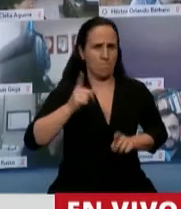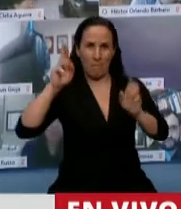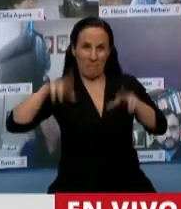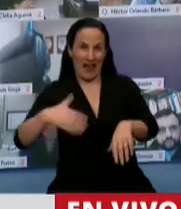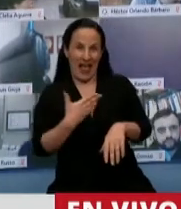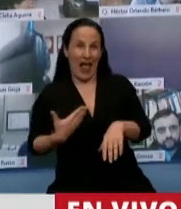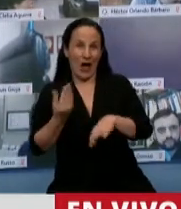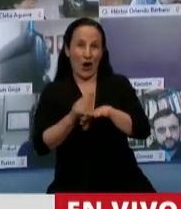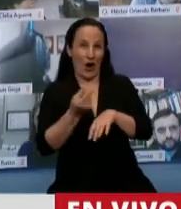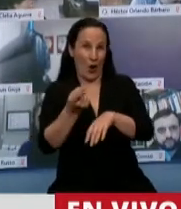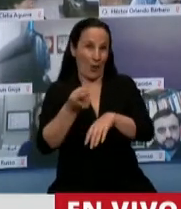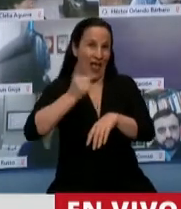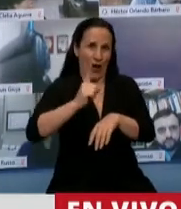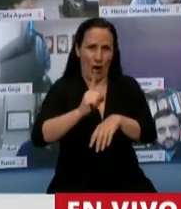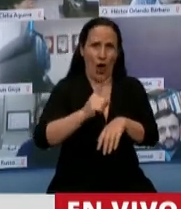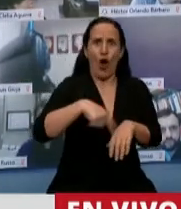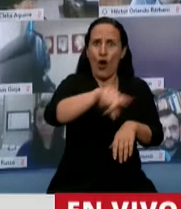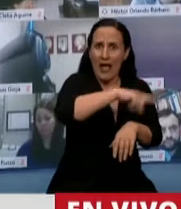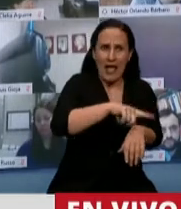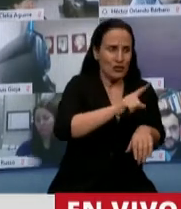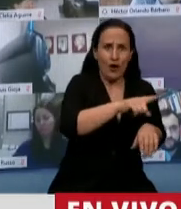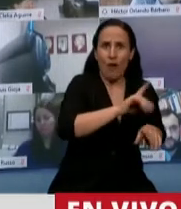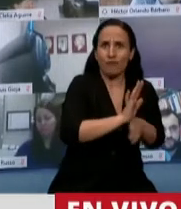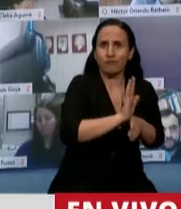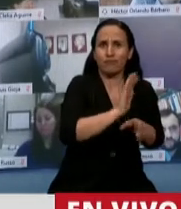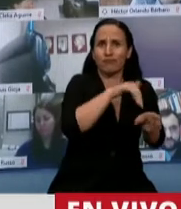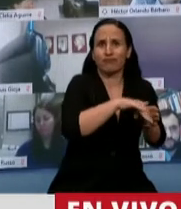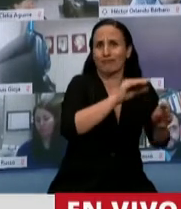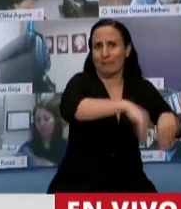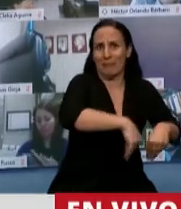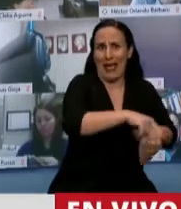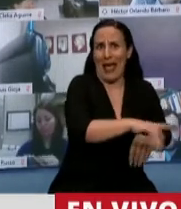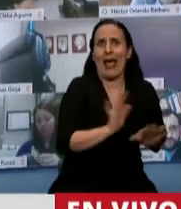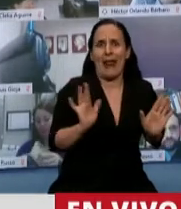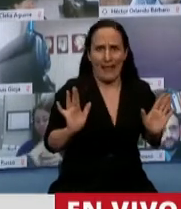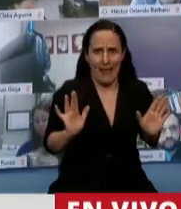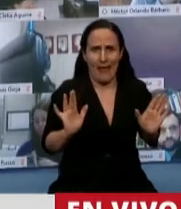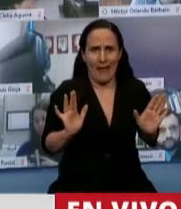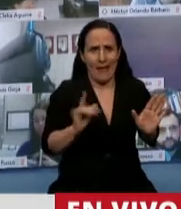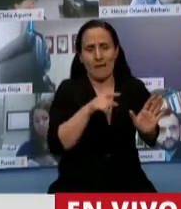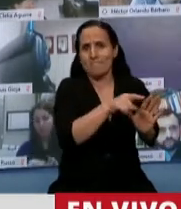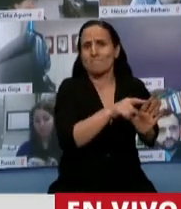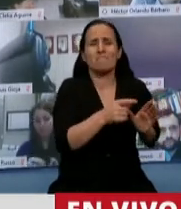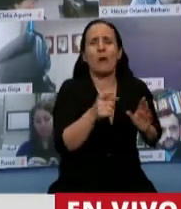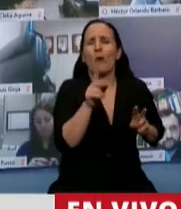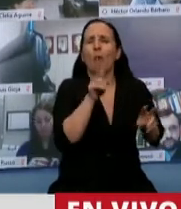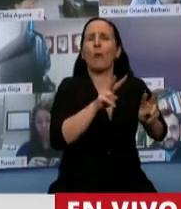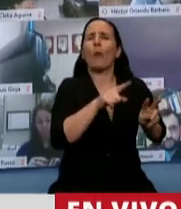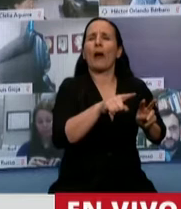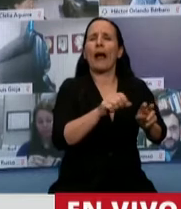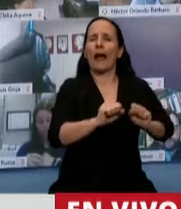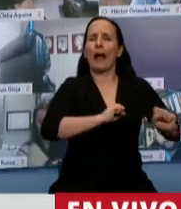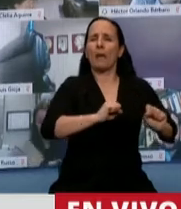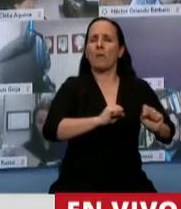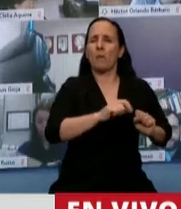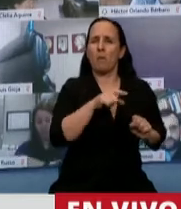fue derrotado en las urnas y que, de alguna manera, van impulsando y van llevando adelante acciones y medidas que lo único que intentan es deslegitimar una